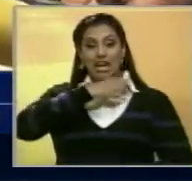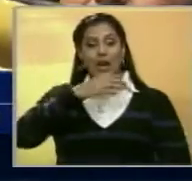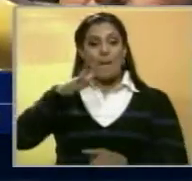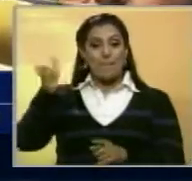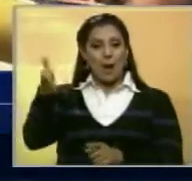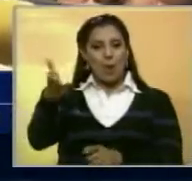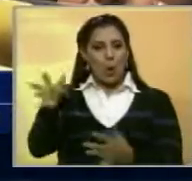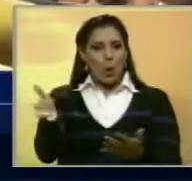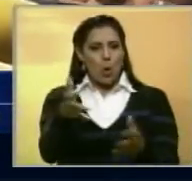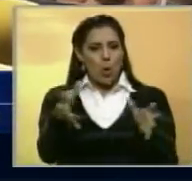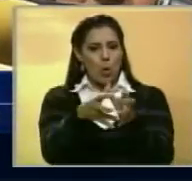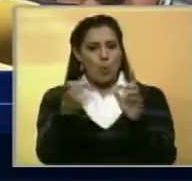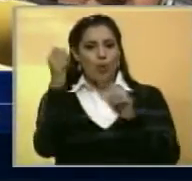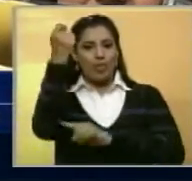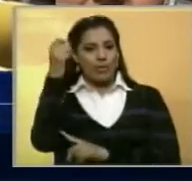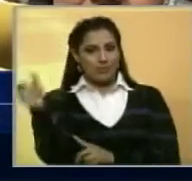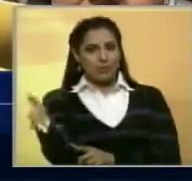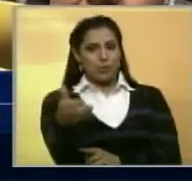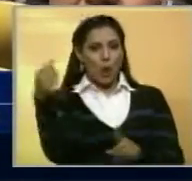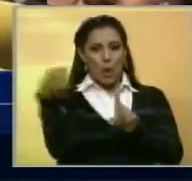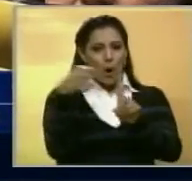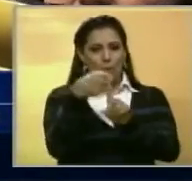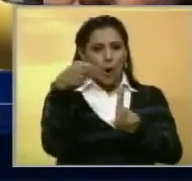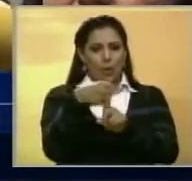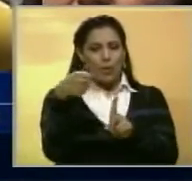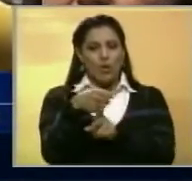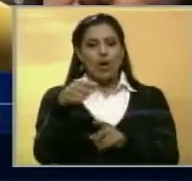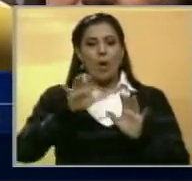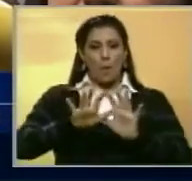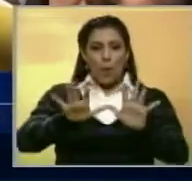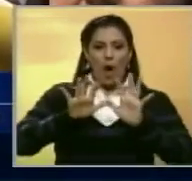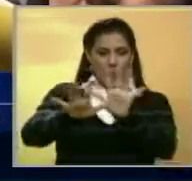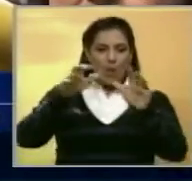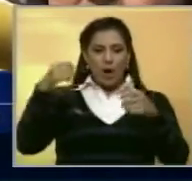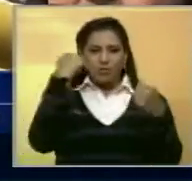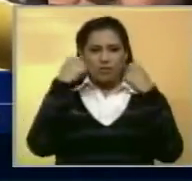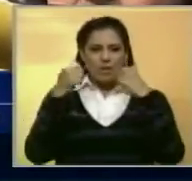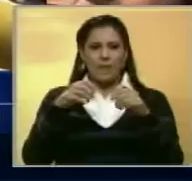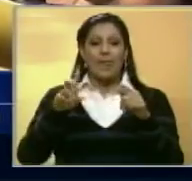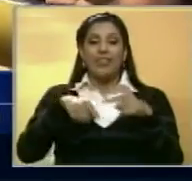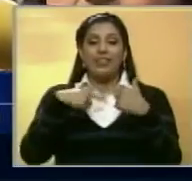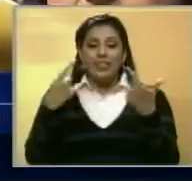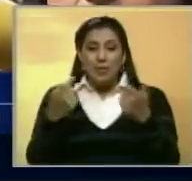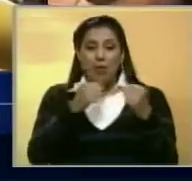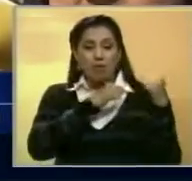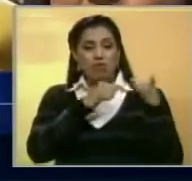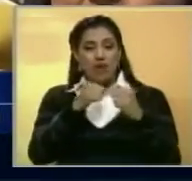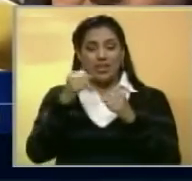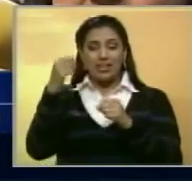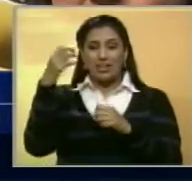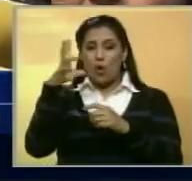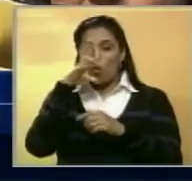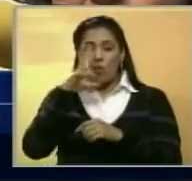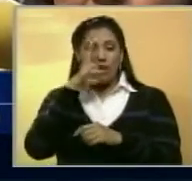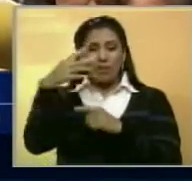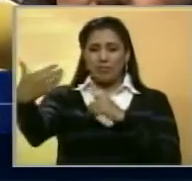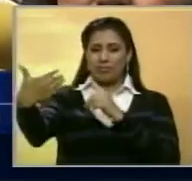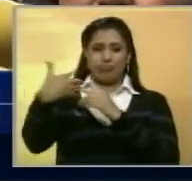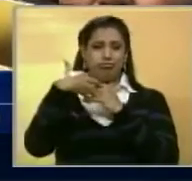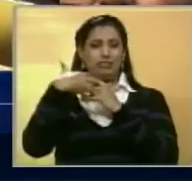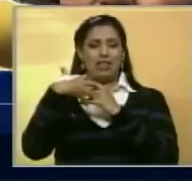de golpear a un grupo de diputados, empujar a grupo de diputados, y con toda la fuerza bruta y la represión,